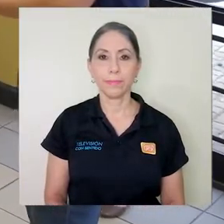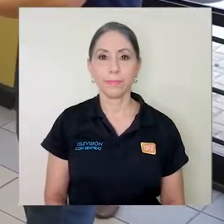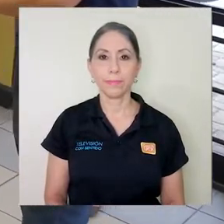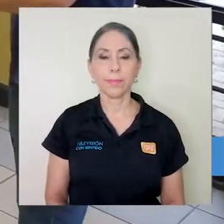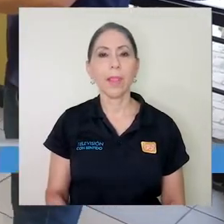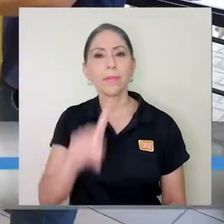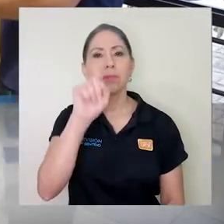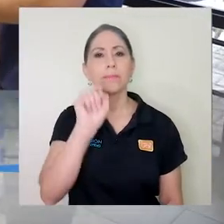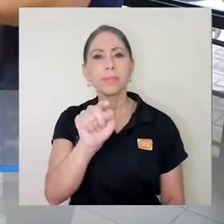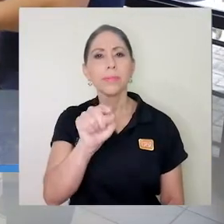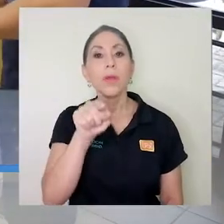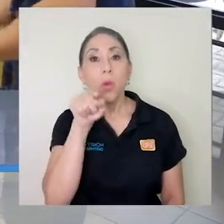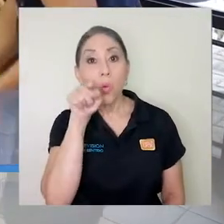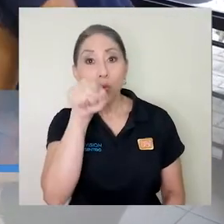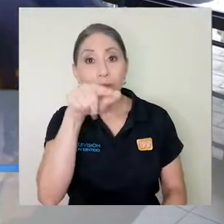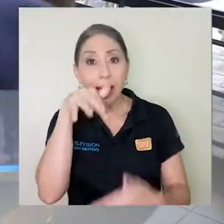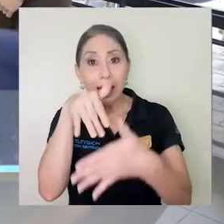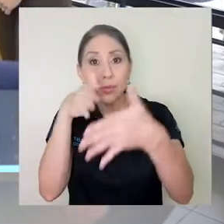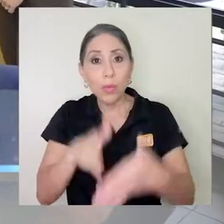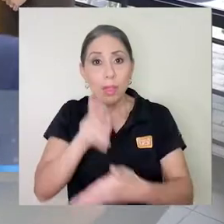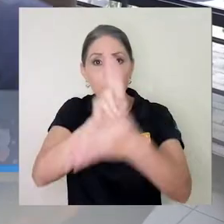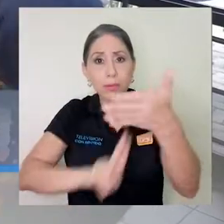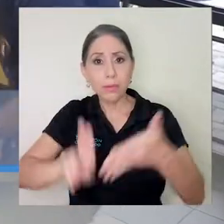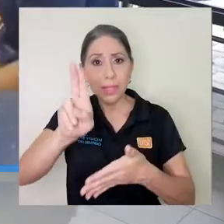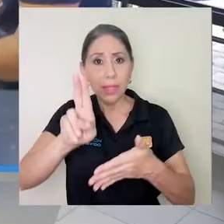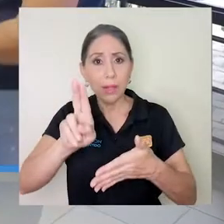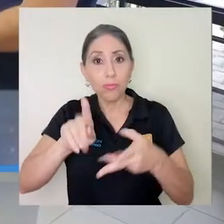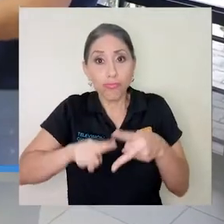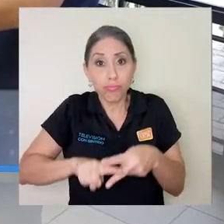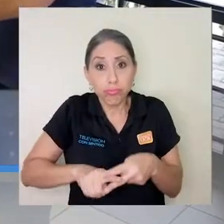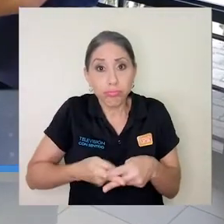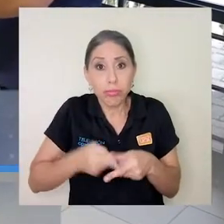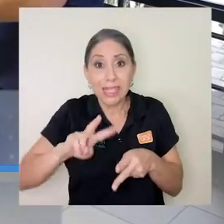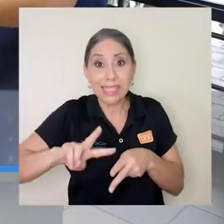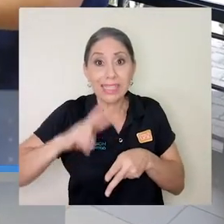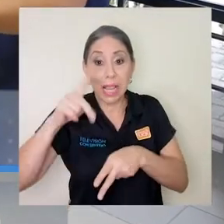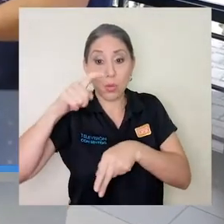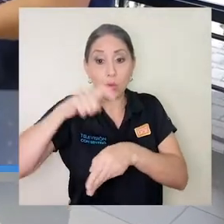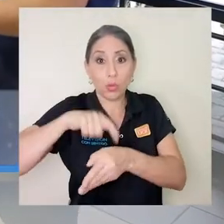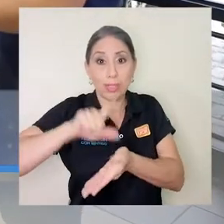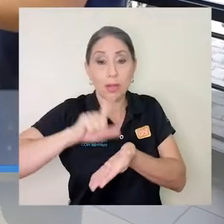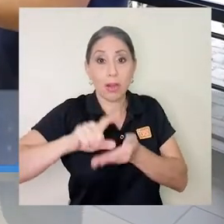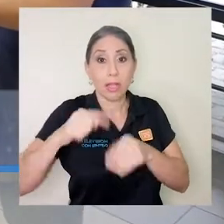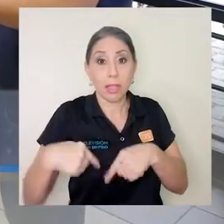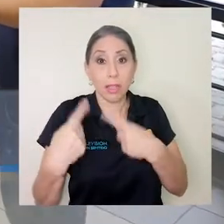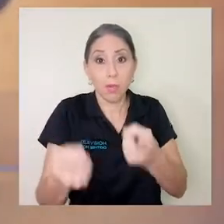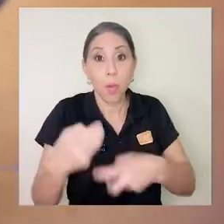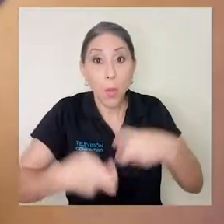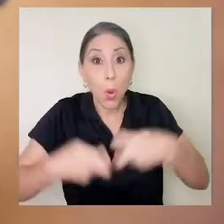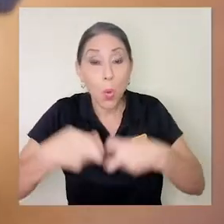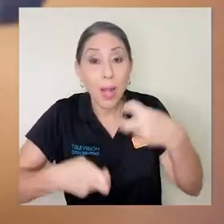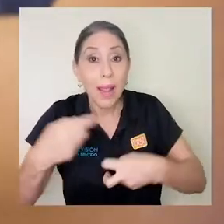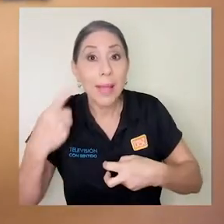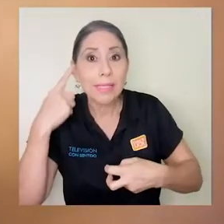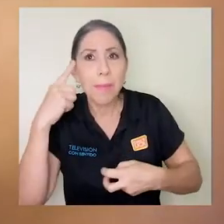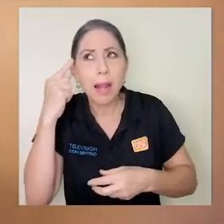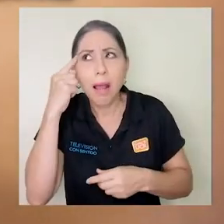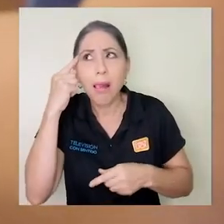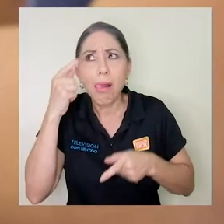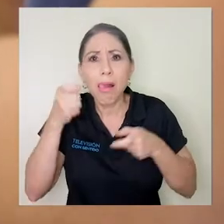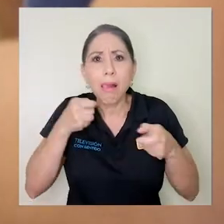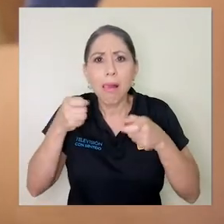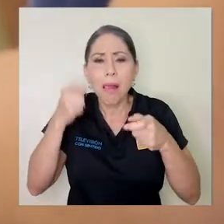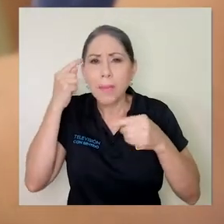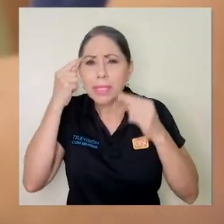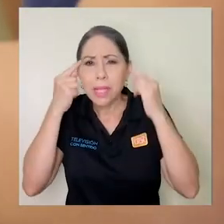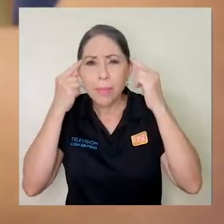¿Es usted estudiante universitario? ¿Está iniciando el segundo semestre y tiene problemas para regular sus pensamientos